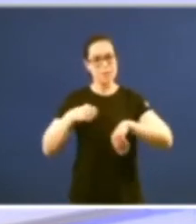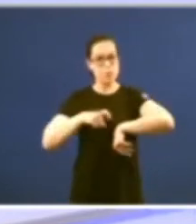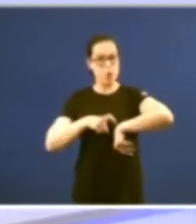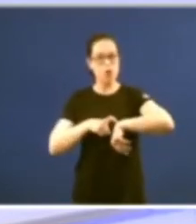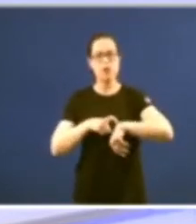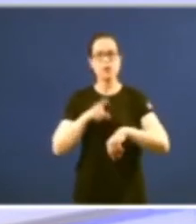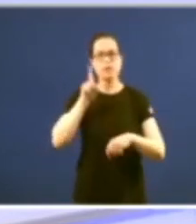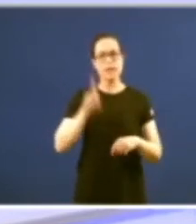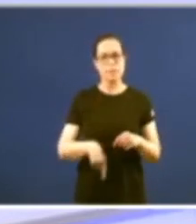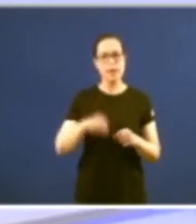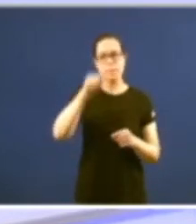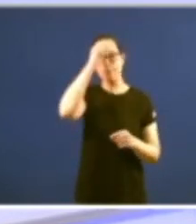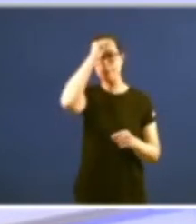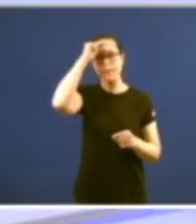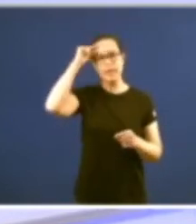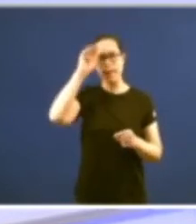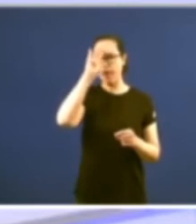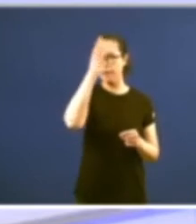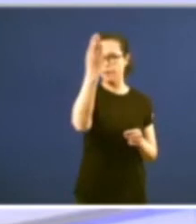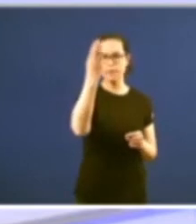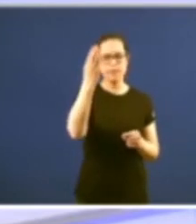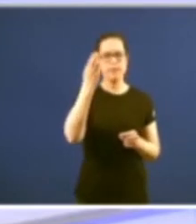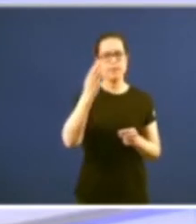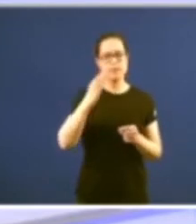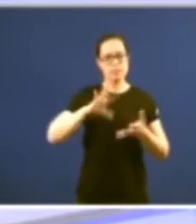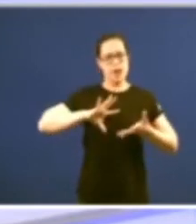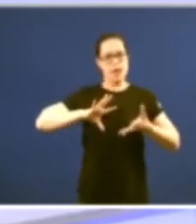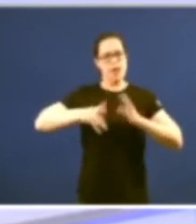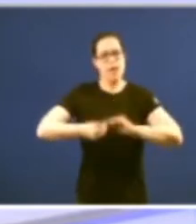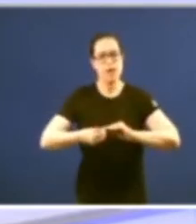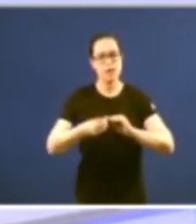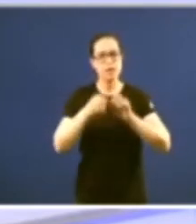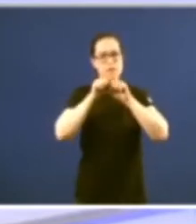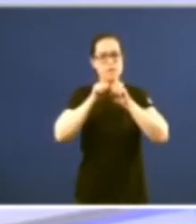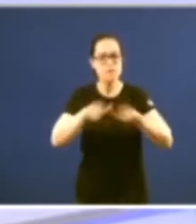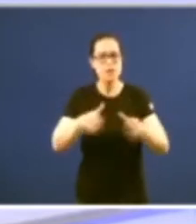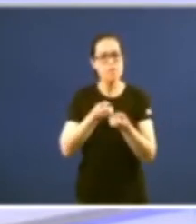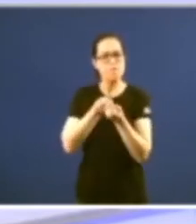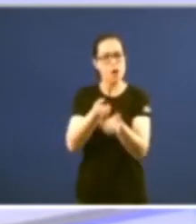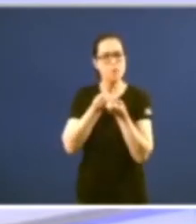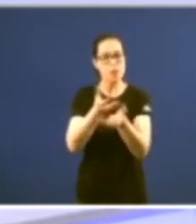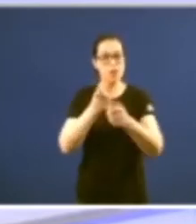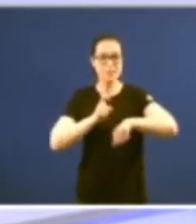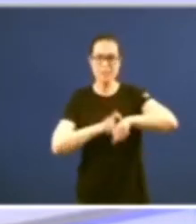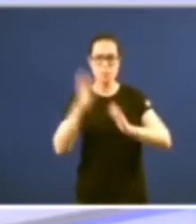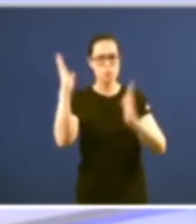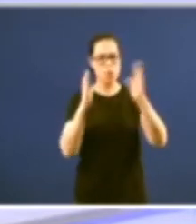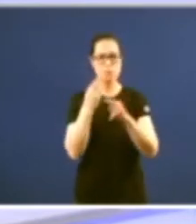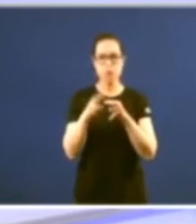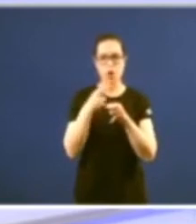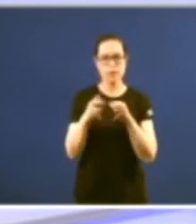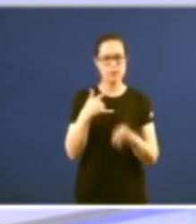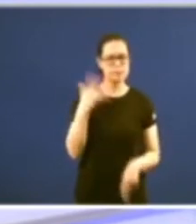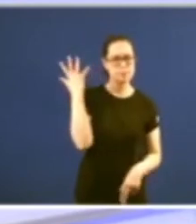unha reconversión mental para adaptarse informativamente os novos tempos políticos máis cheos de incertezas que de certezas